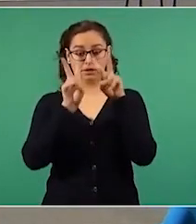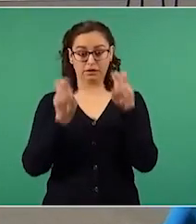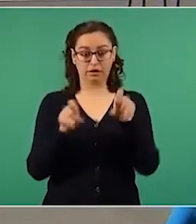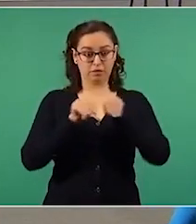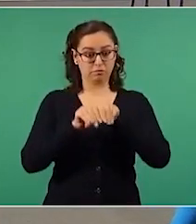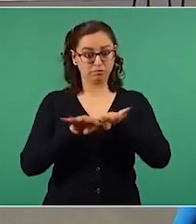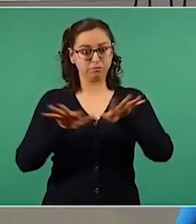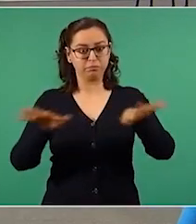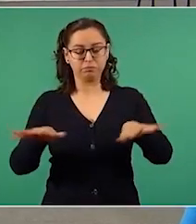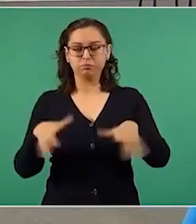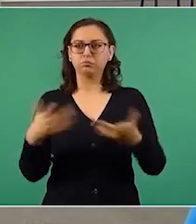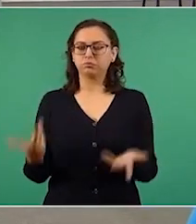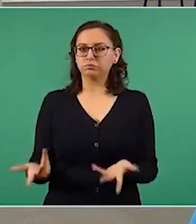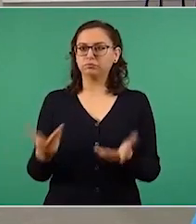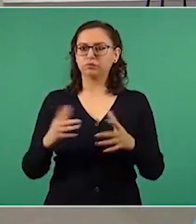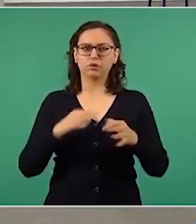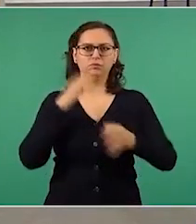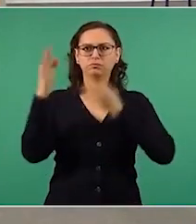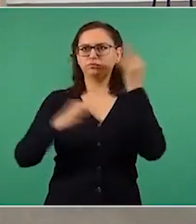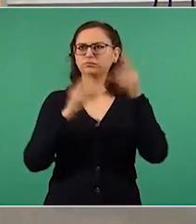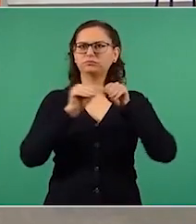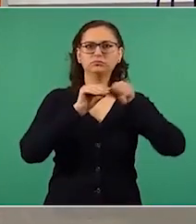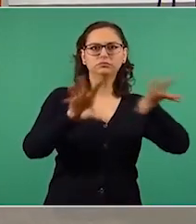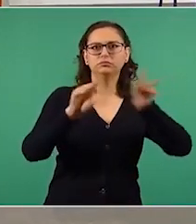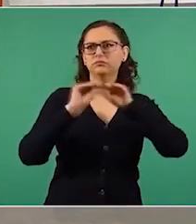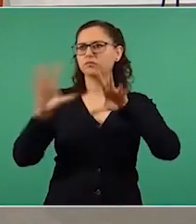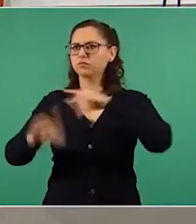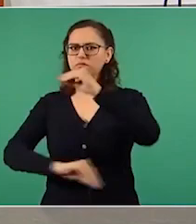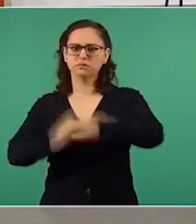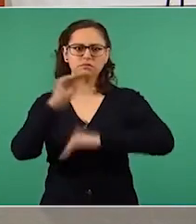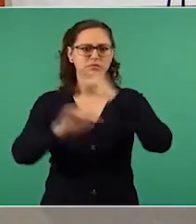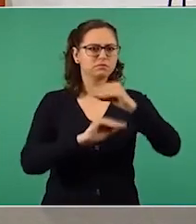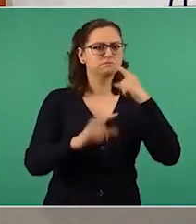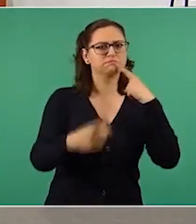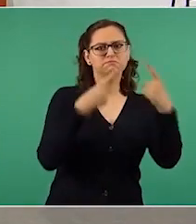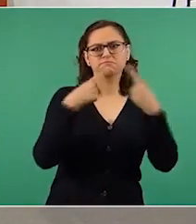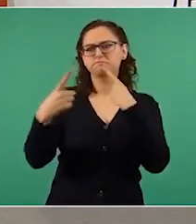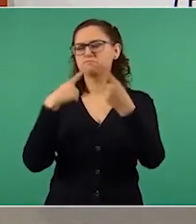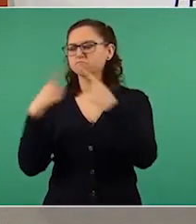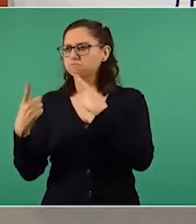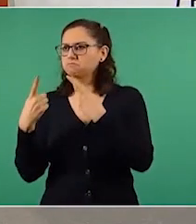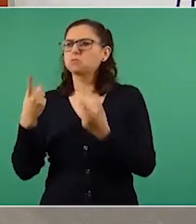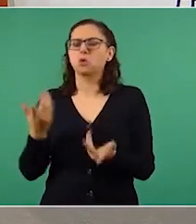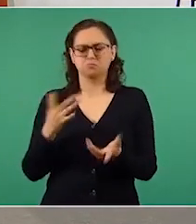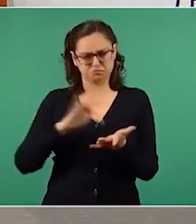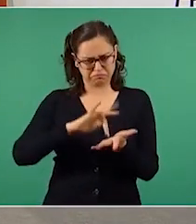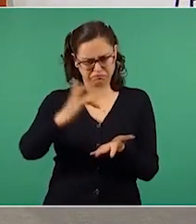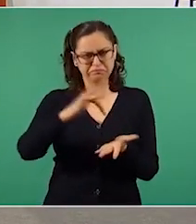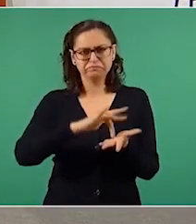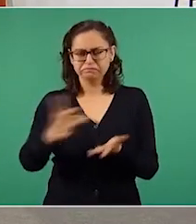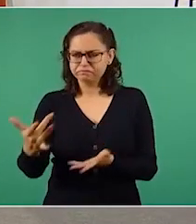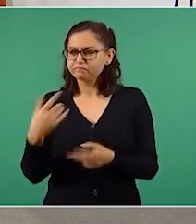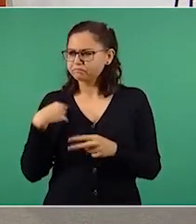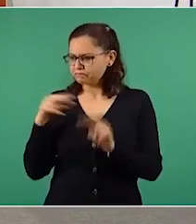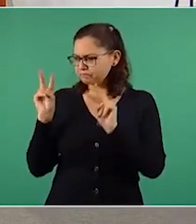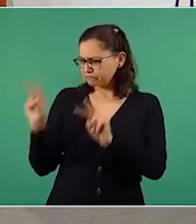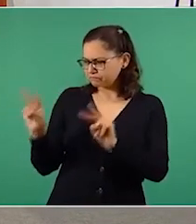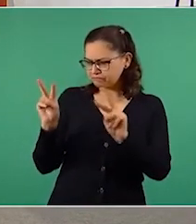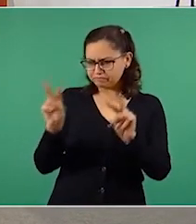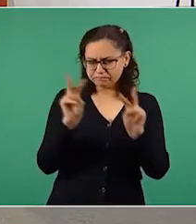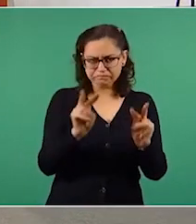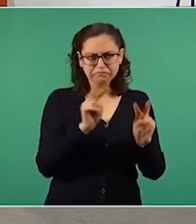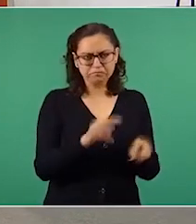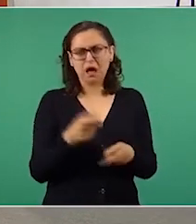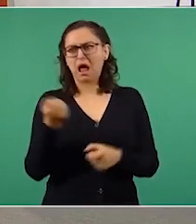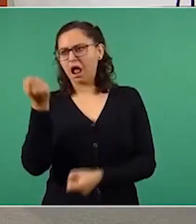Les queremos decir que escuchamos y leemos atentos la conversación que se genera a partir de esta. Y también leemos las críticas. Y es por